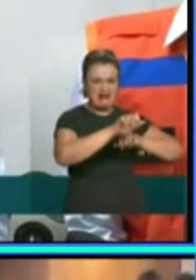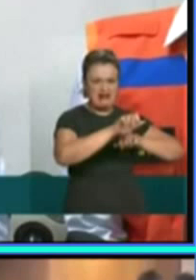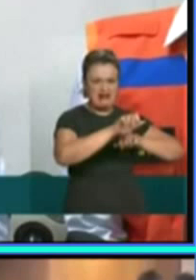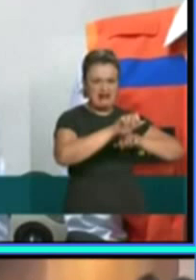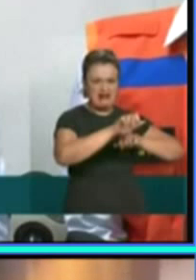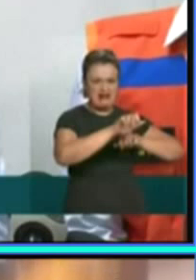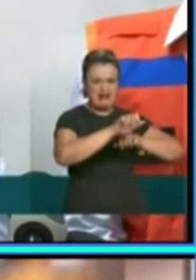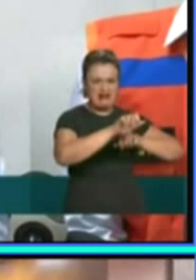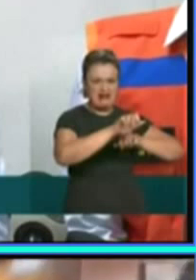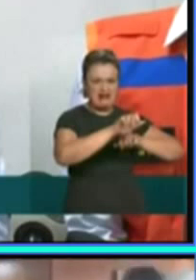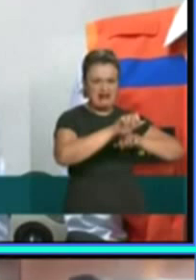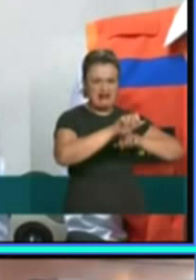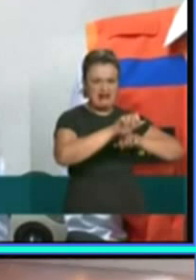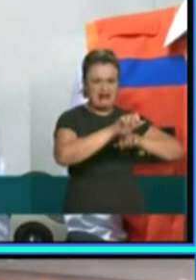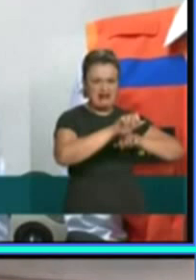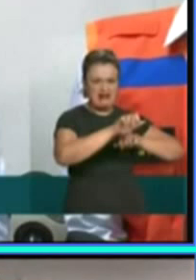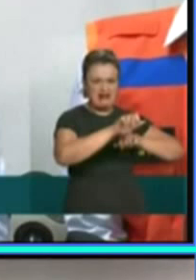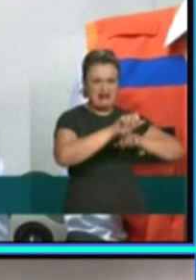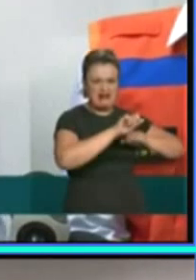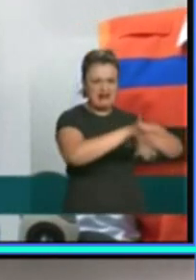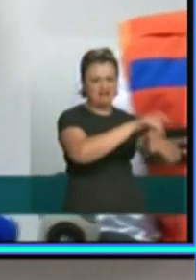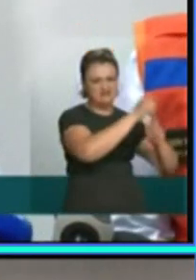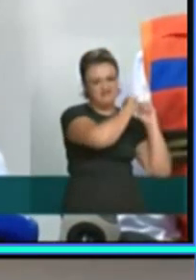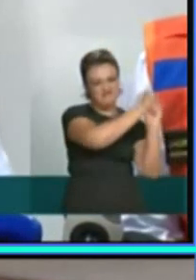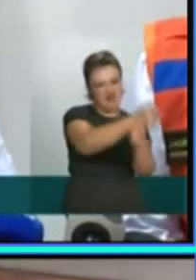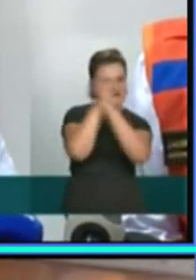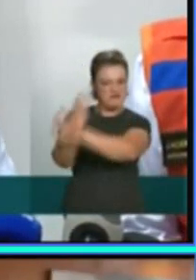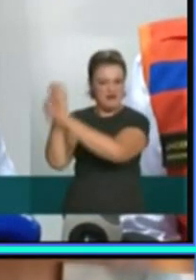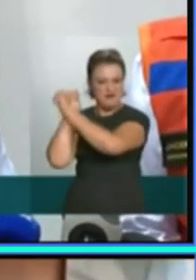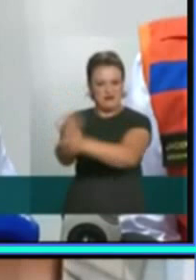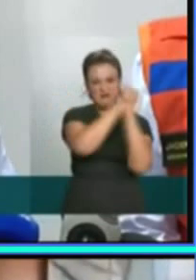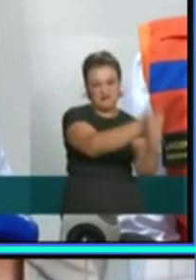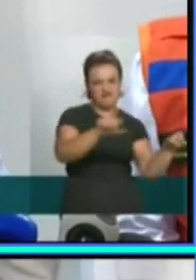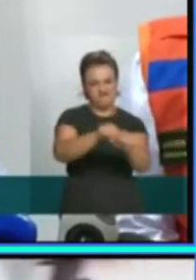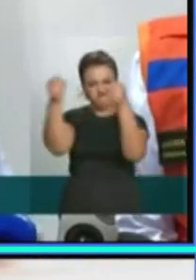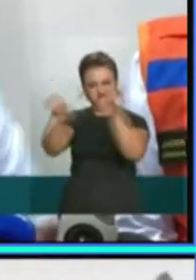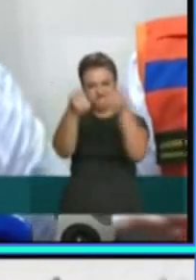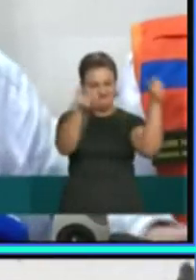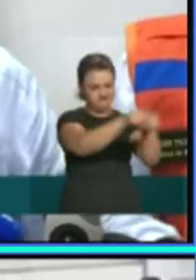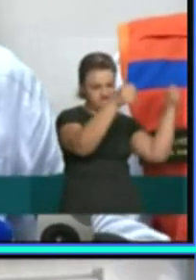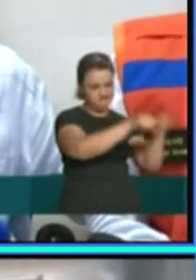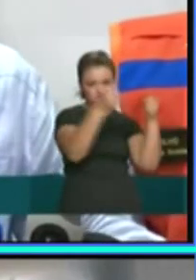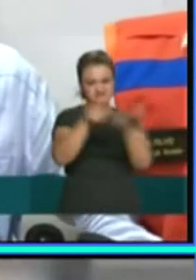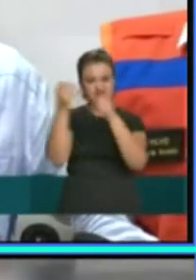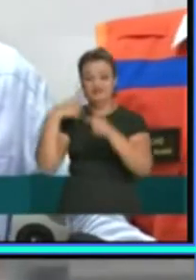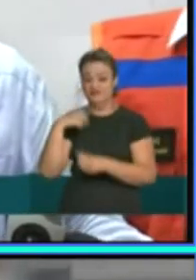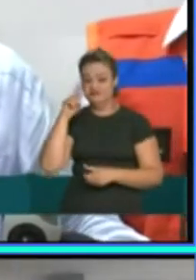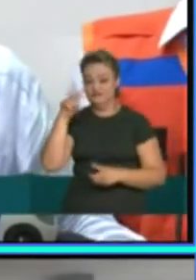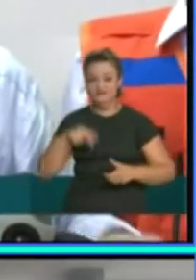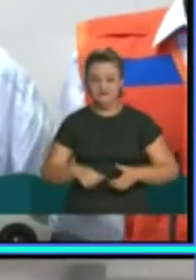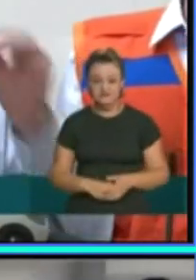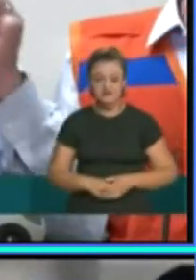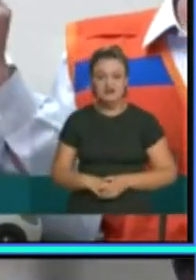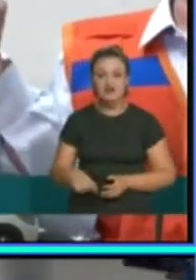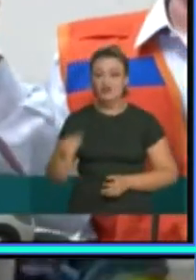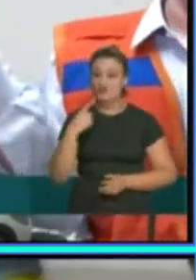Antes bolsonaristas invadieron el Palacio Presidencial, el Congreso y el edificio de la Corte Suprema en reclamo